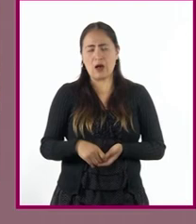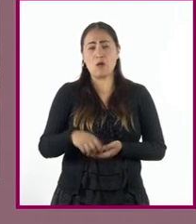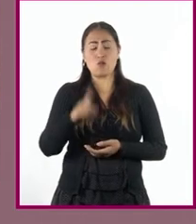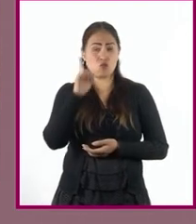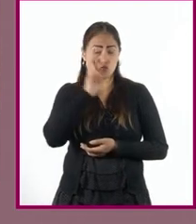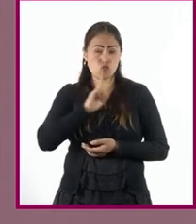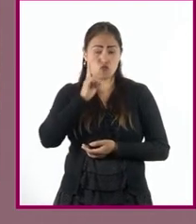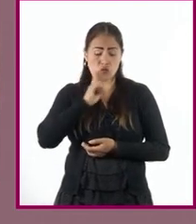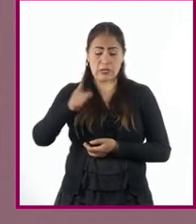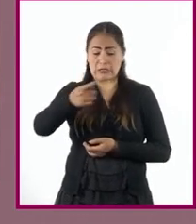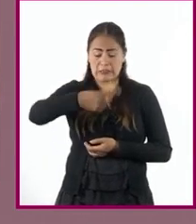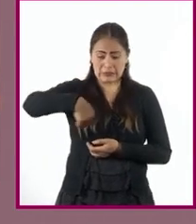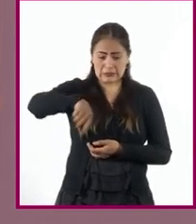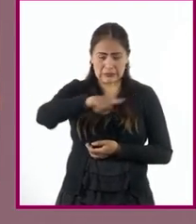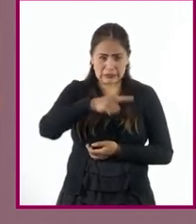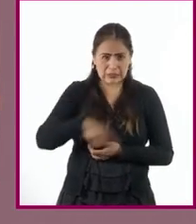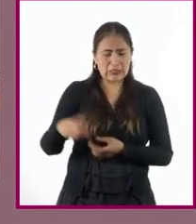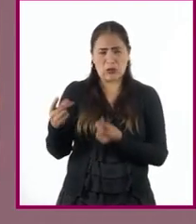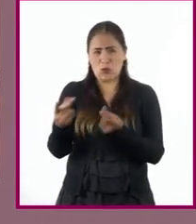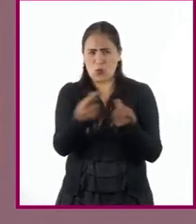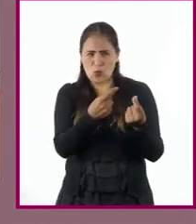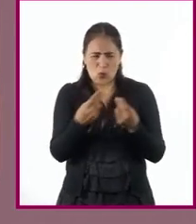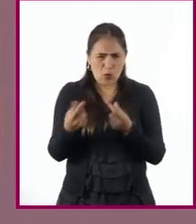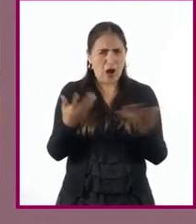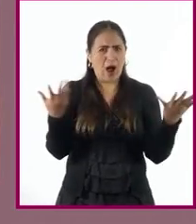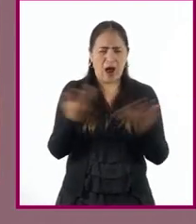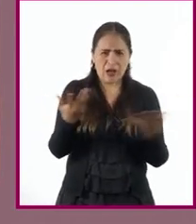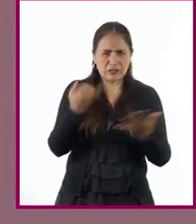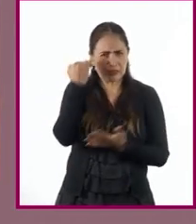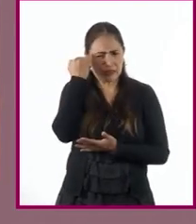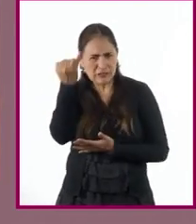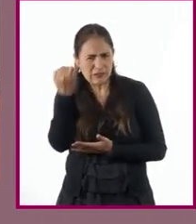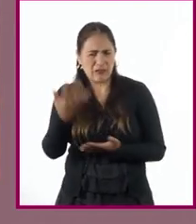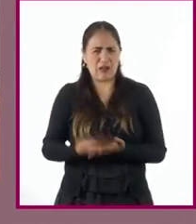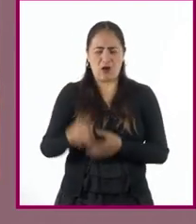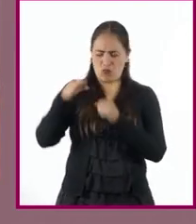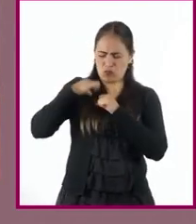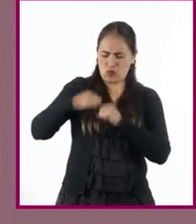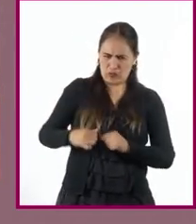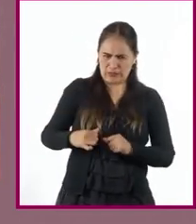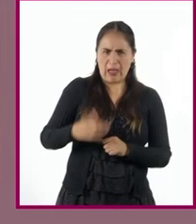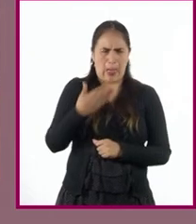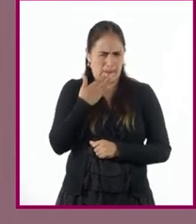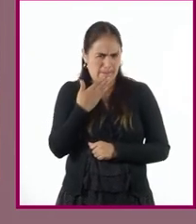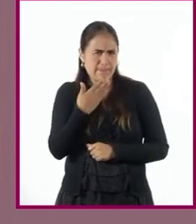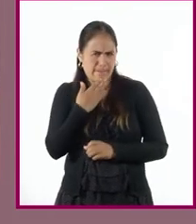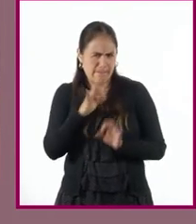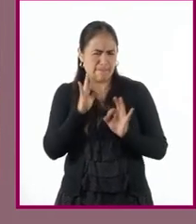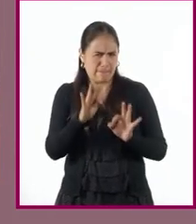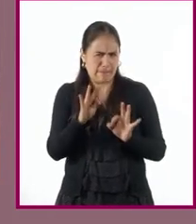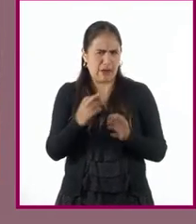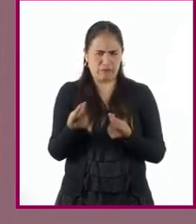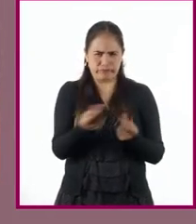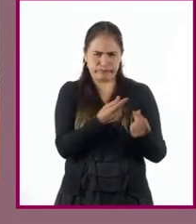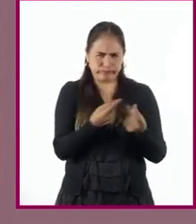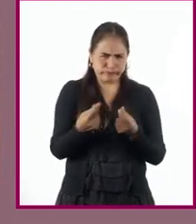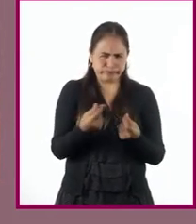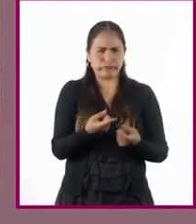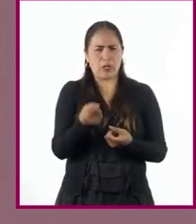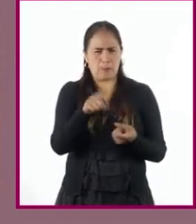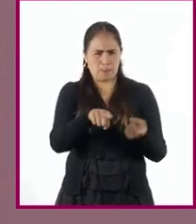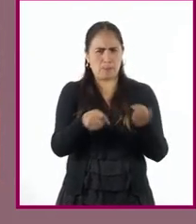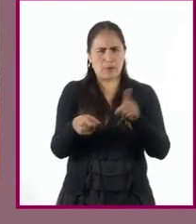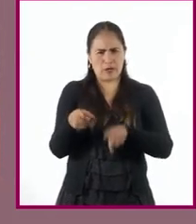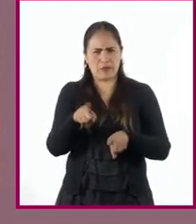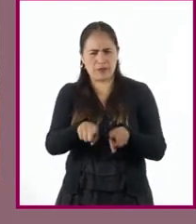muchísima iniciativa dentro de las familias, muchísima autoridad en el buen sentido de la palabra, mucho poder de mando.